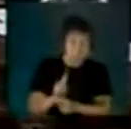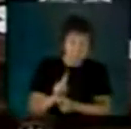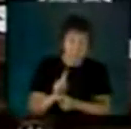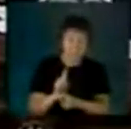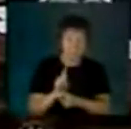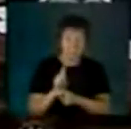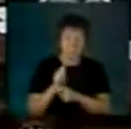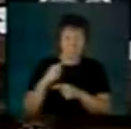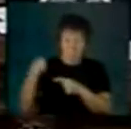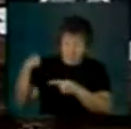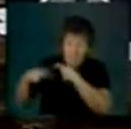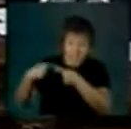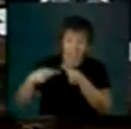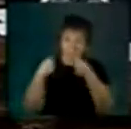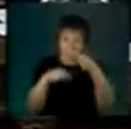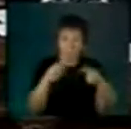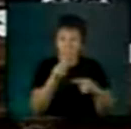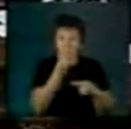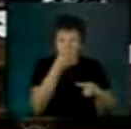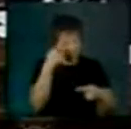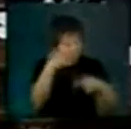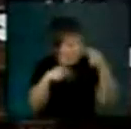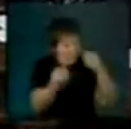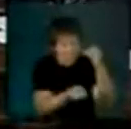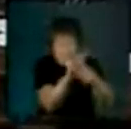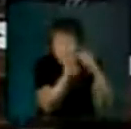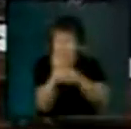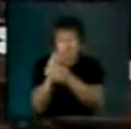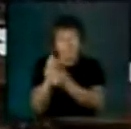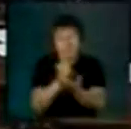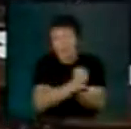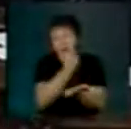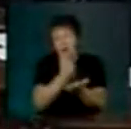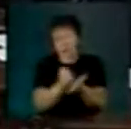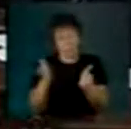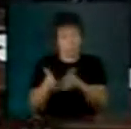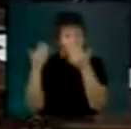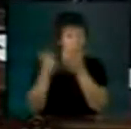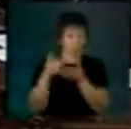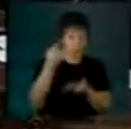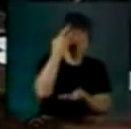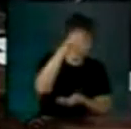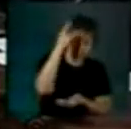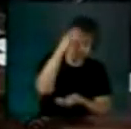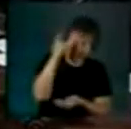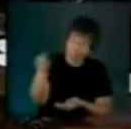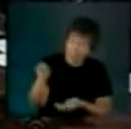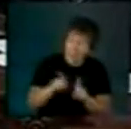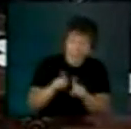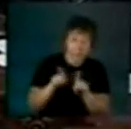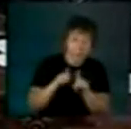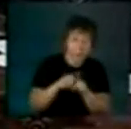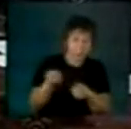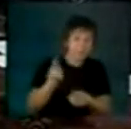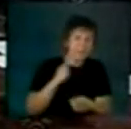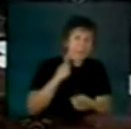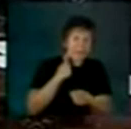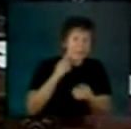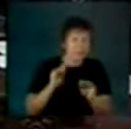vegetales. Hasta nuestras pobres vacas con sus emisiones de gas